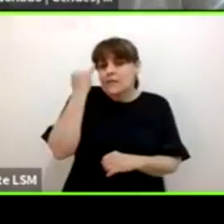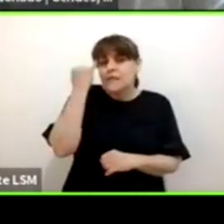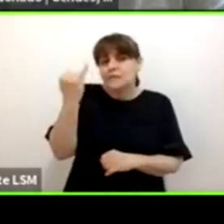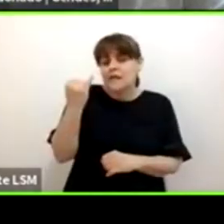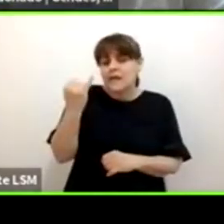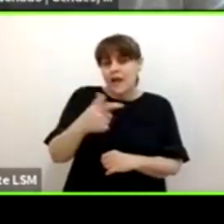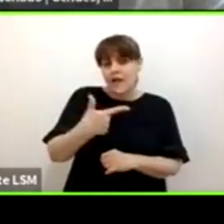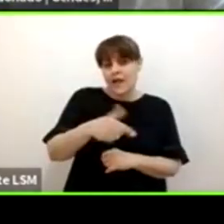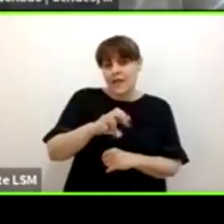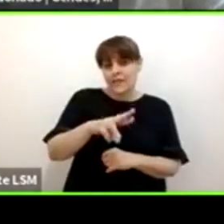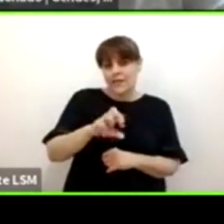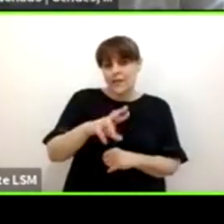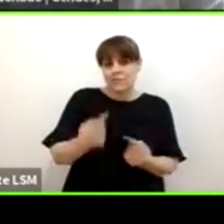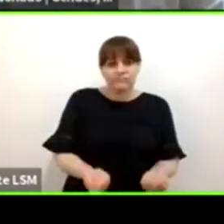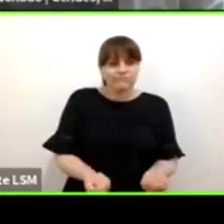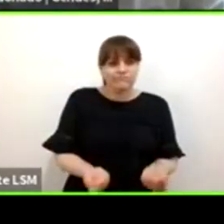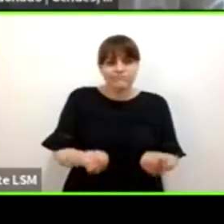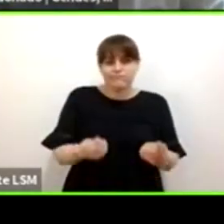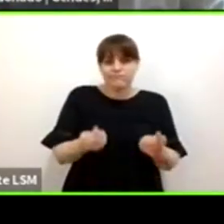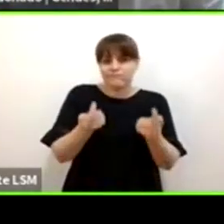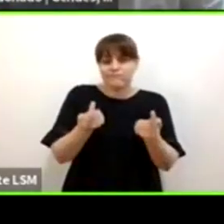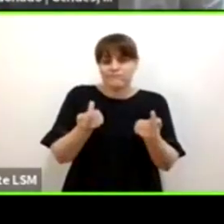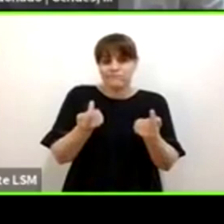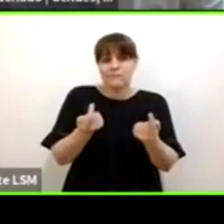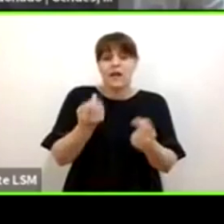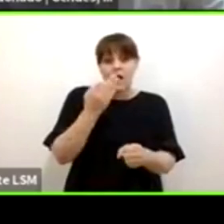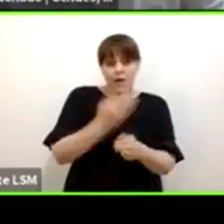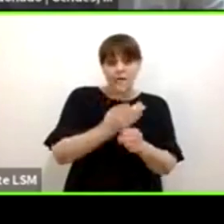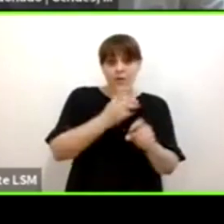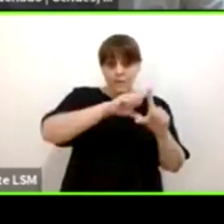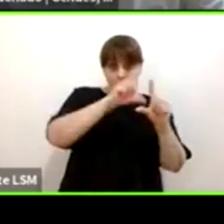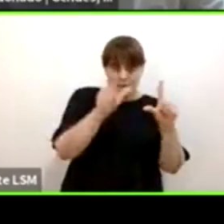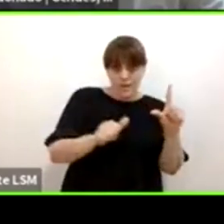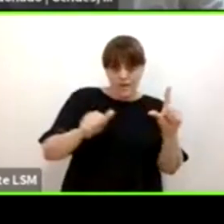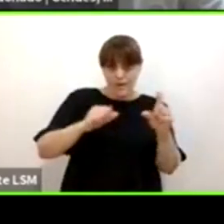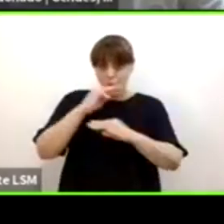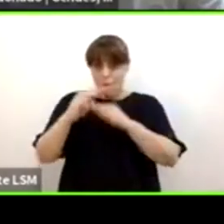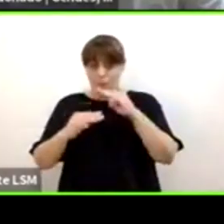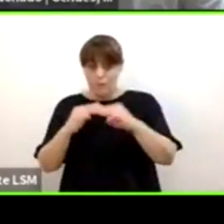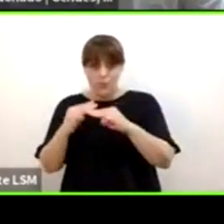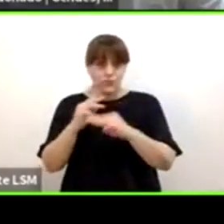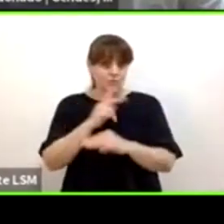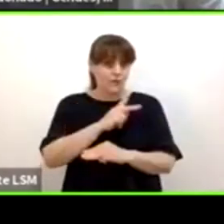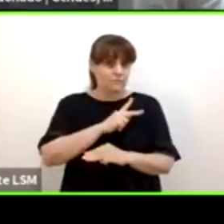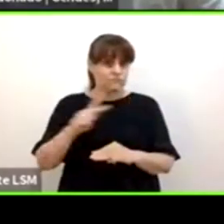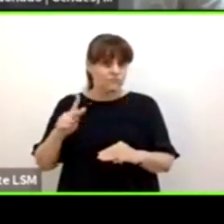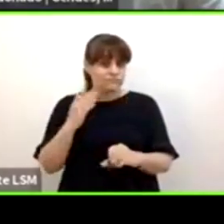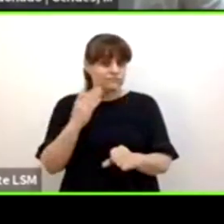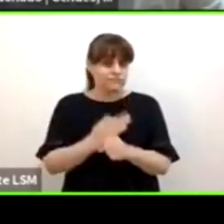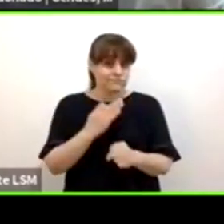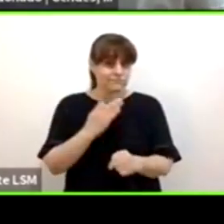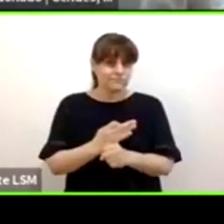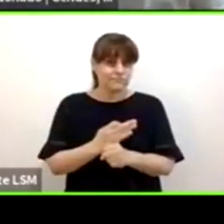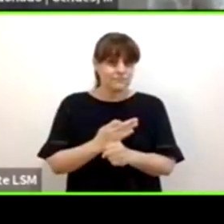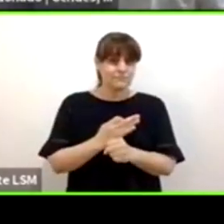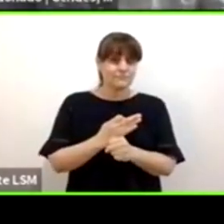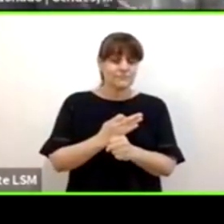cuidados hoy en México y en el mundo estamos en una en un punto de